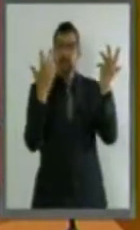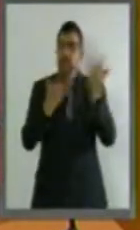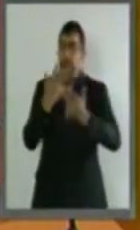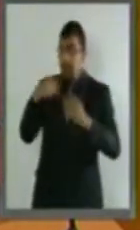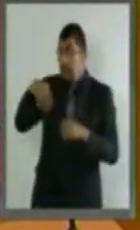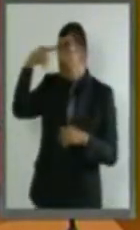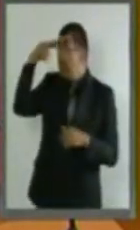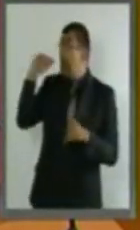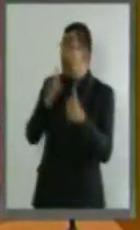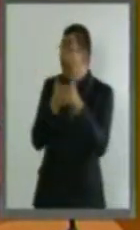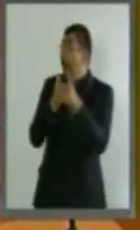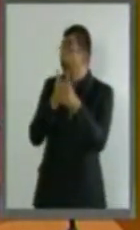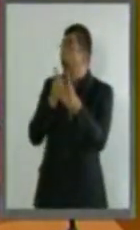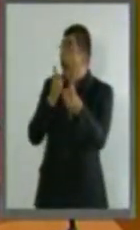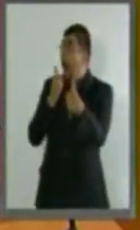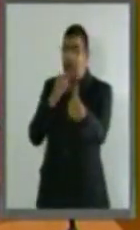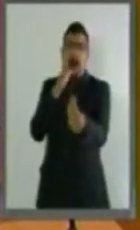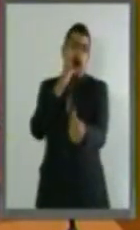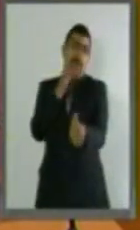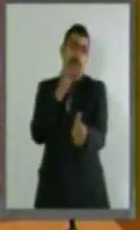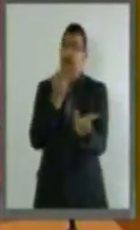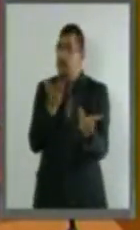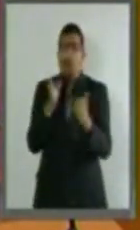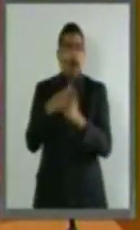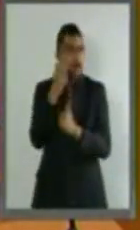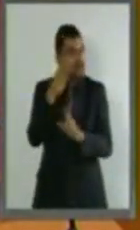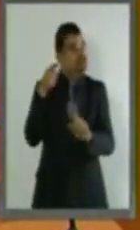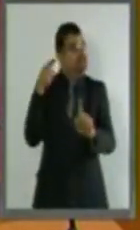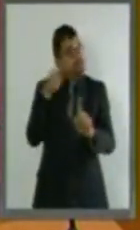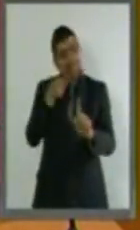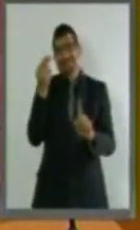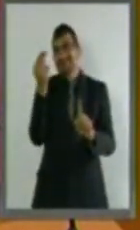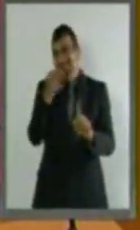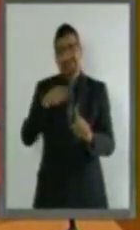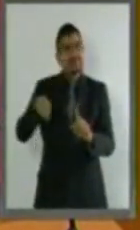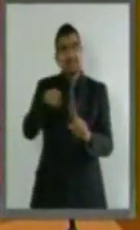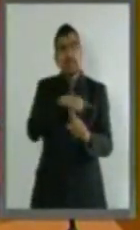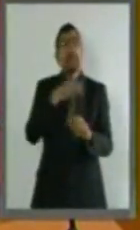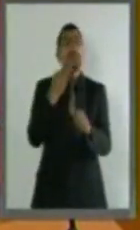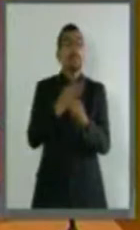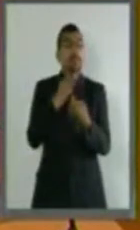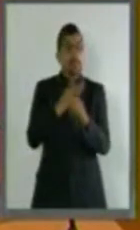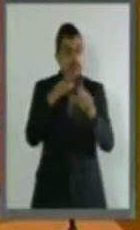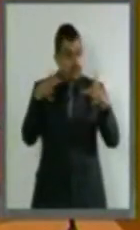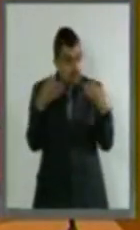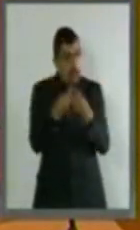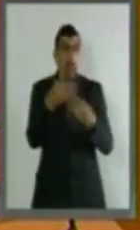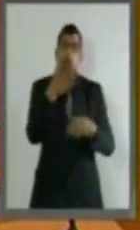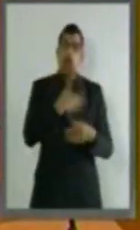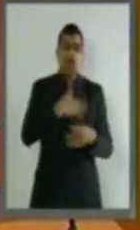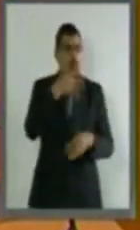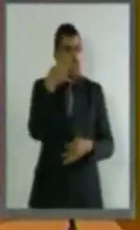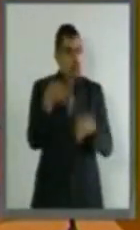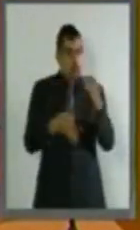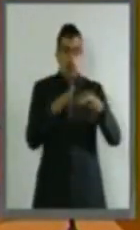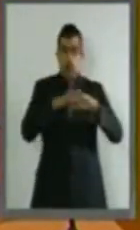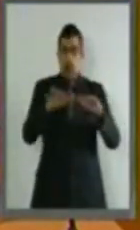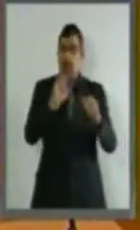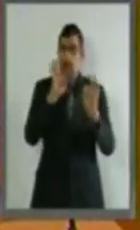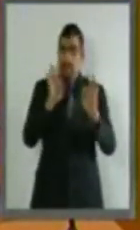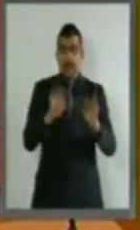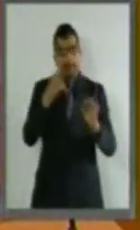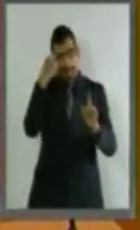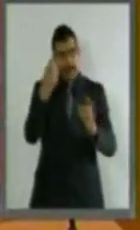quedar rezagado, razón por la cual resulta necesario que el sistema judicial especializado